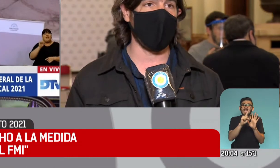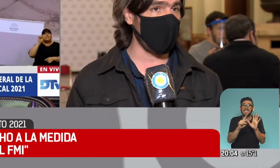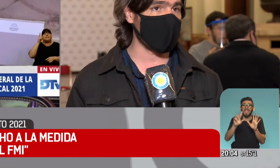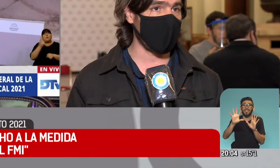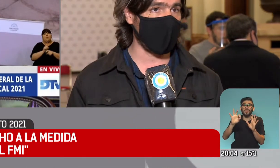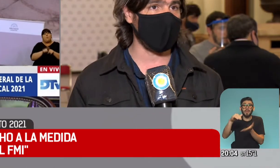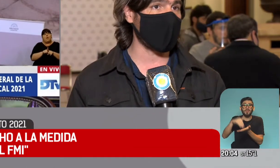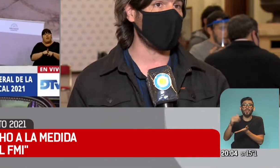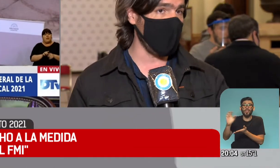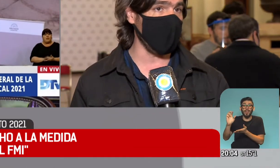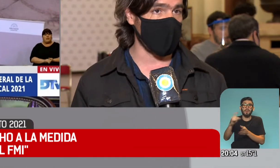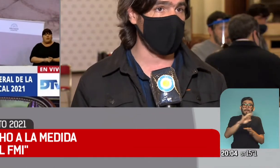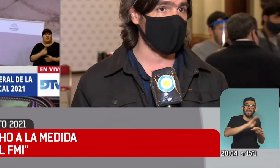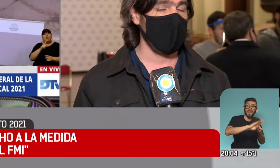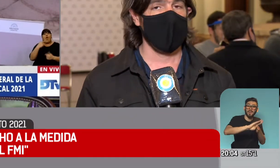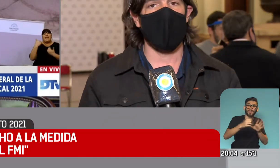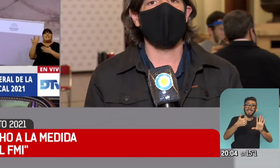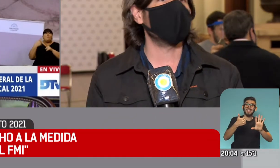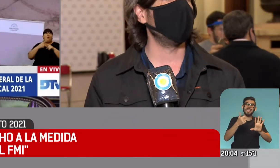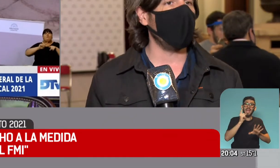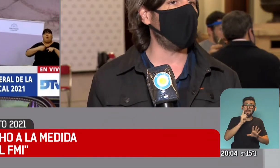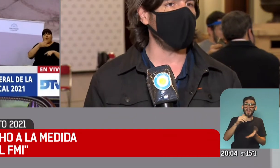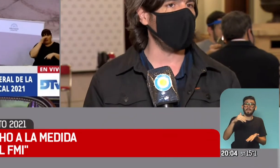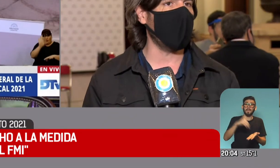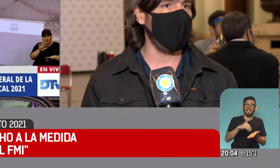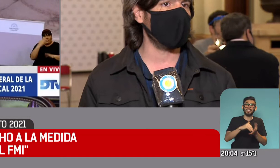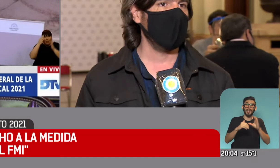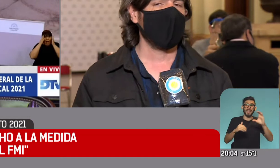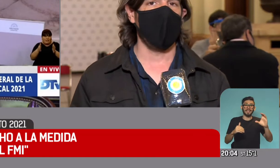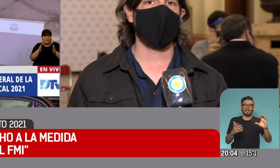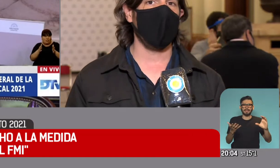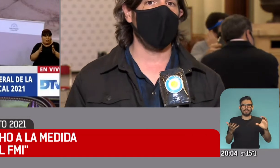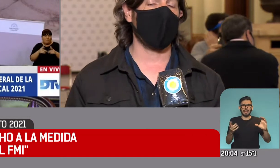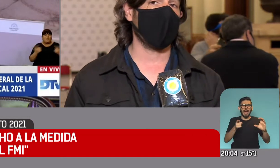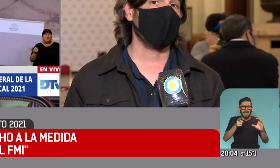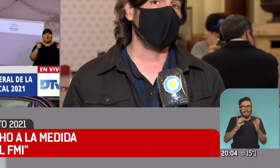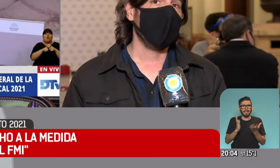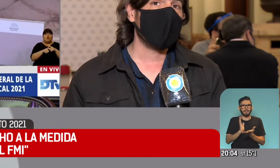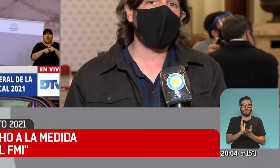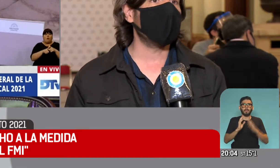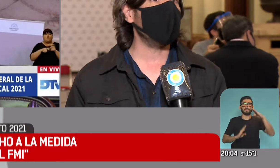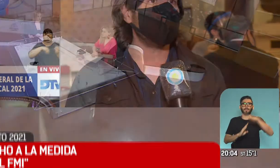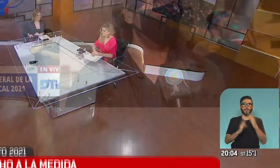mientras para la deuda se van a destinar 6.000 millones y ahí tenés un poco las prioridades que marca el gobierno.